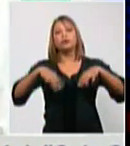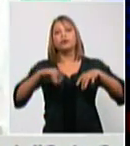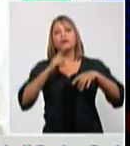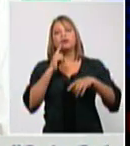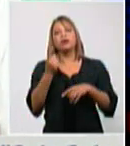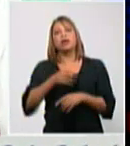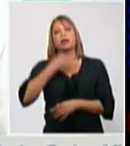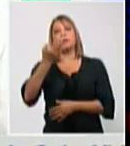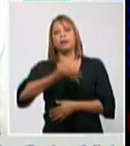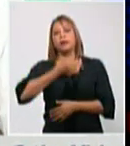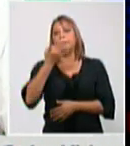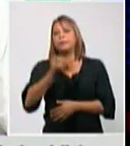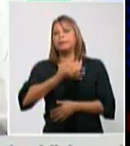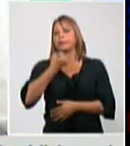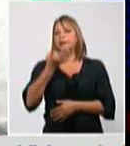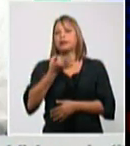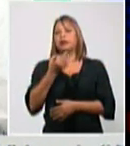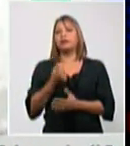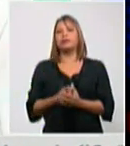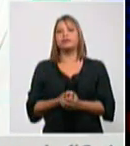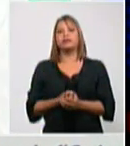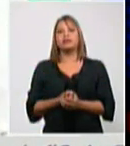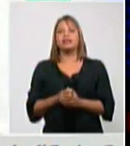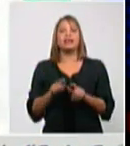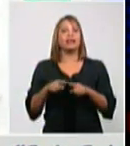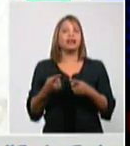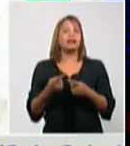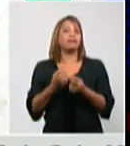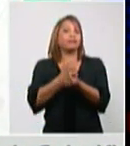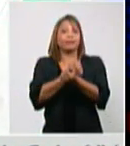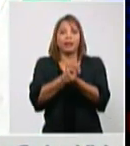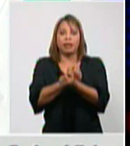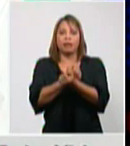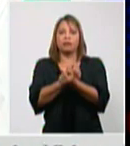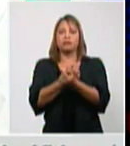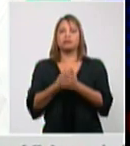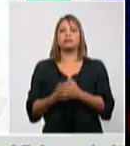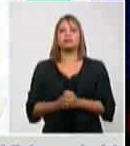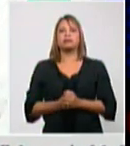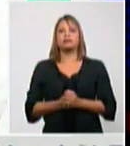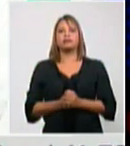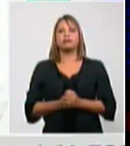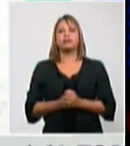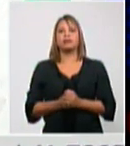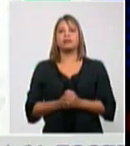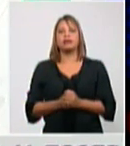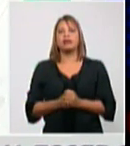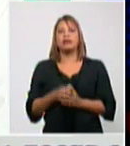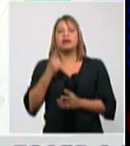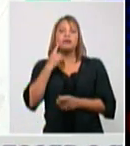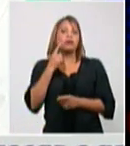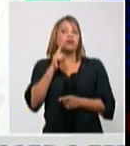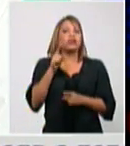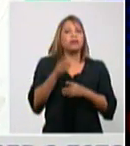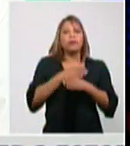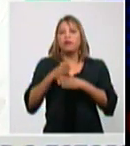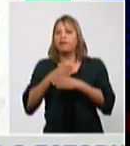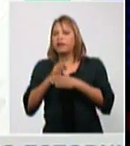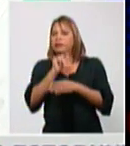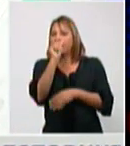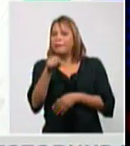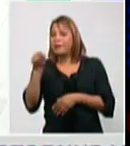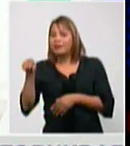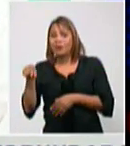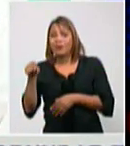de no exponer primero a nadie pero si vamos a ir diferenciando de ese